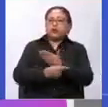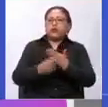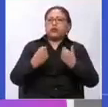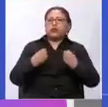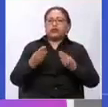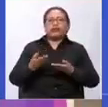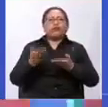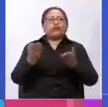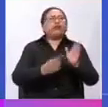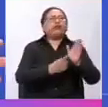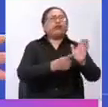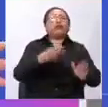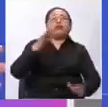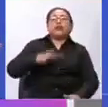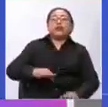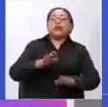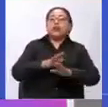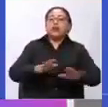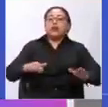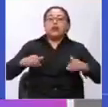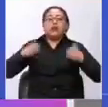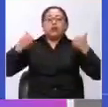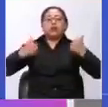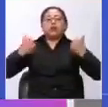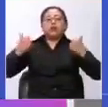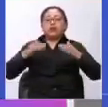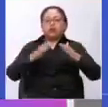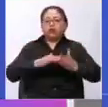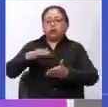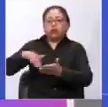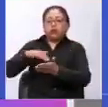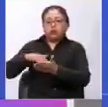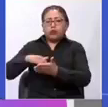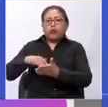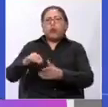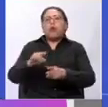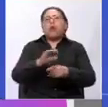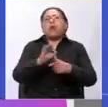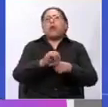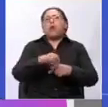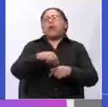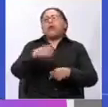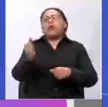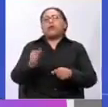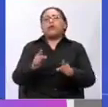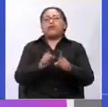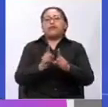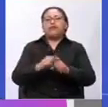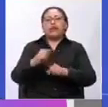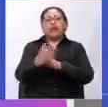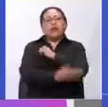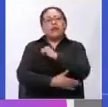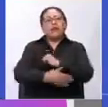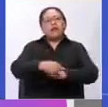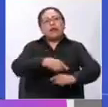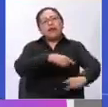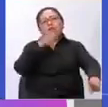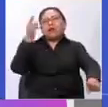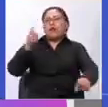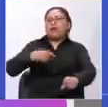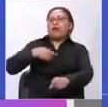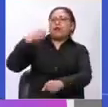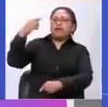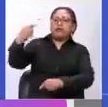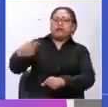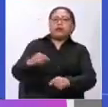solamente a los niños, niñas y adolescentes de las ciudades capitales, sino también a aquellos que están en el último lugar de la frontera de